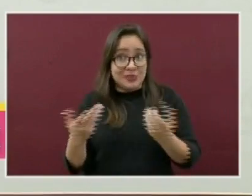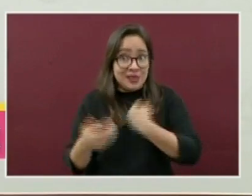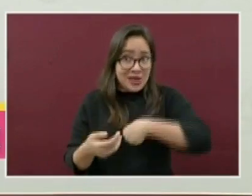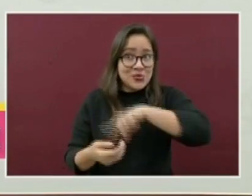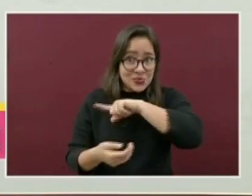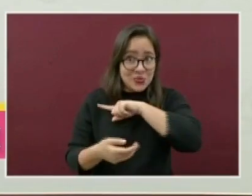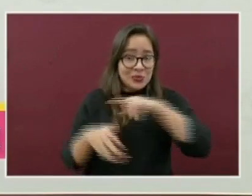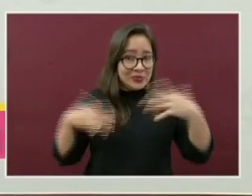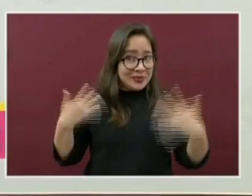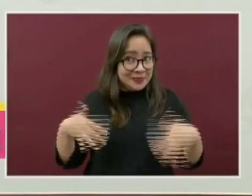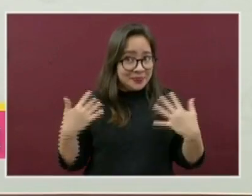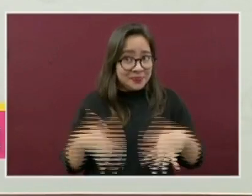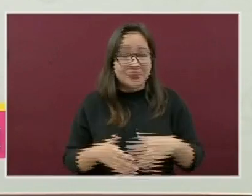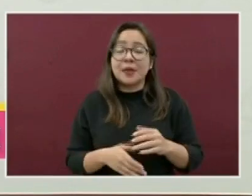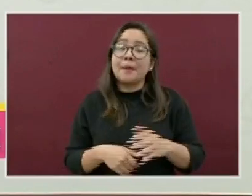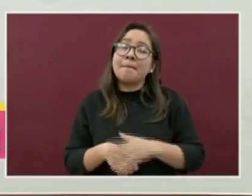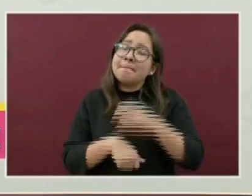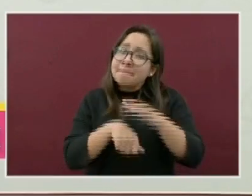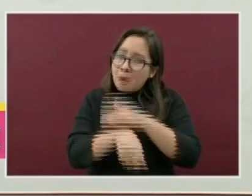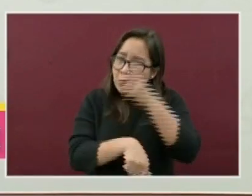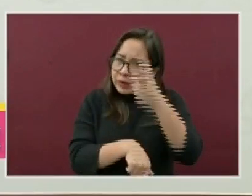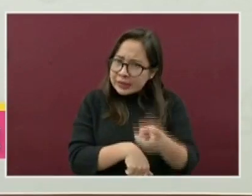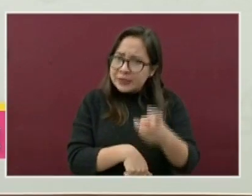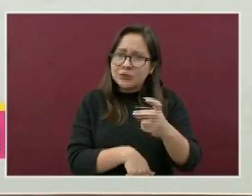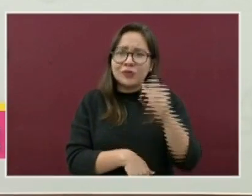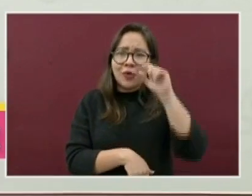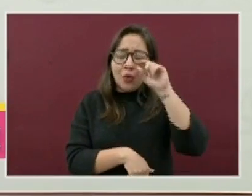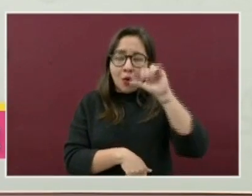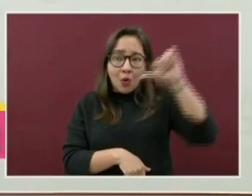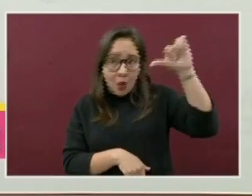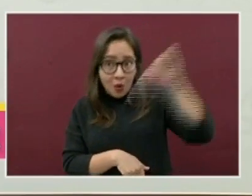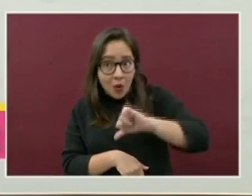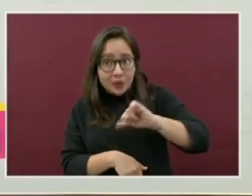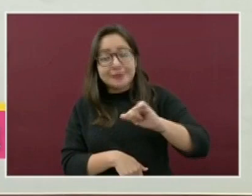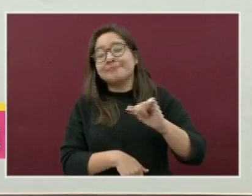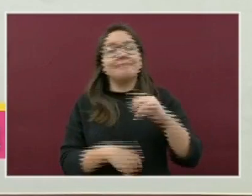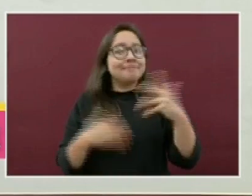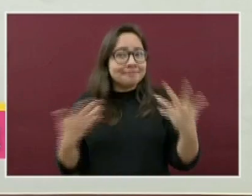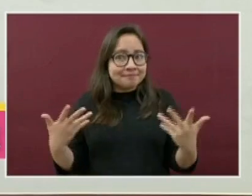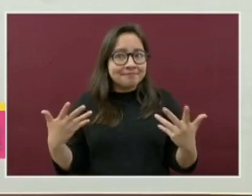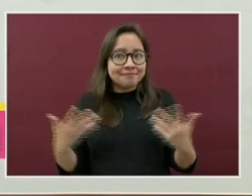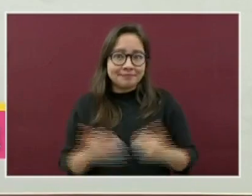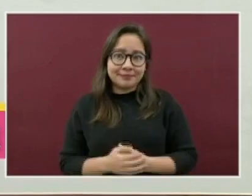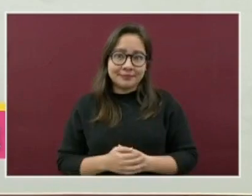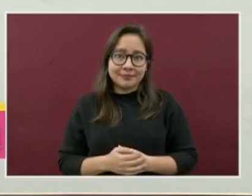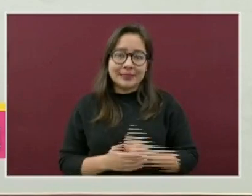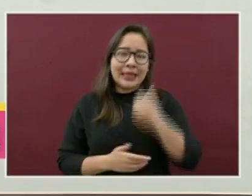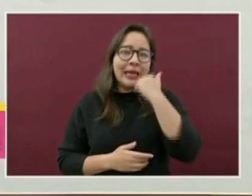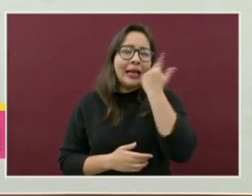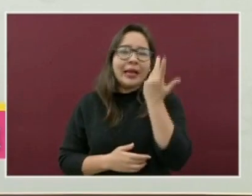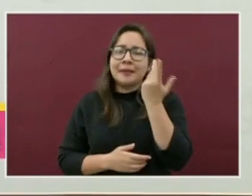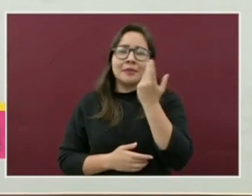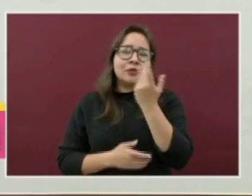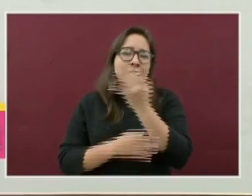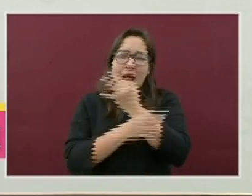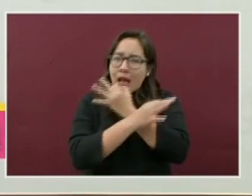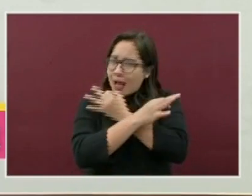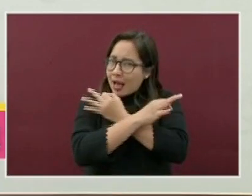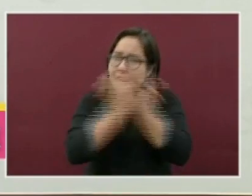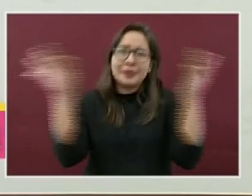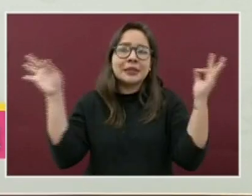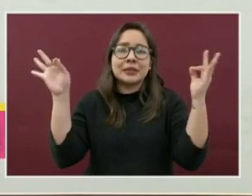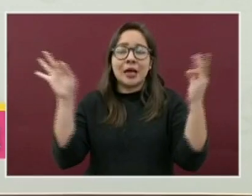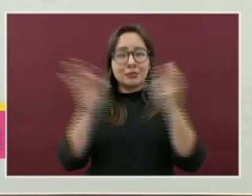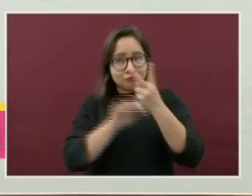Por esa razón es que en el espacio de hoy queremos hacer un llamado, una convocatoria